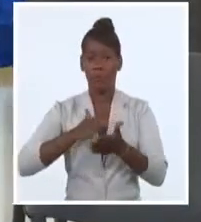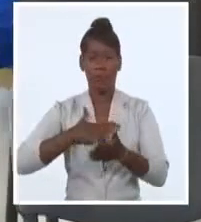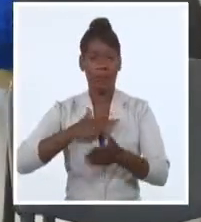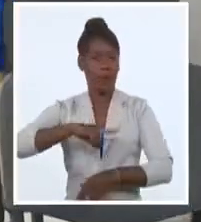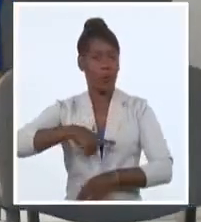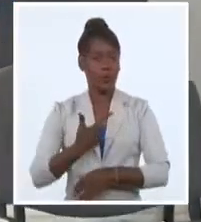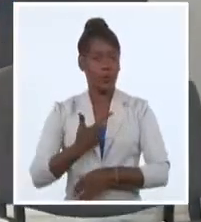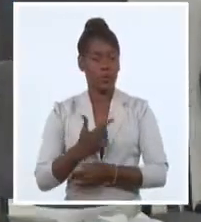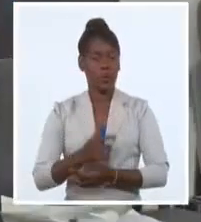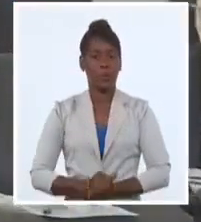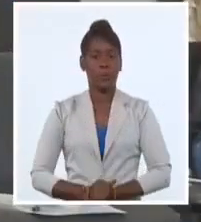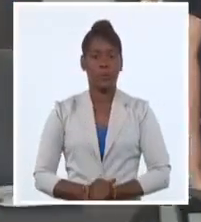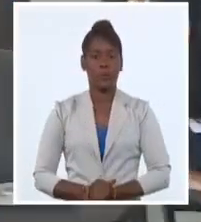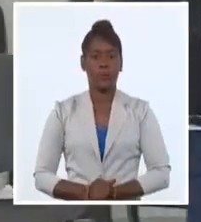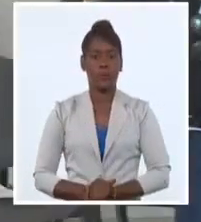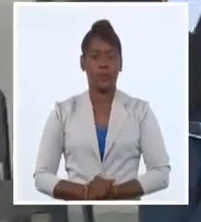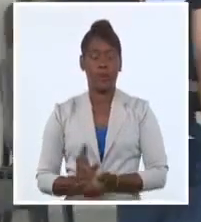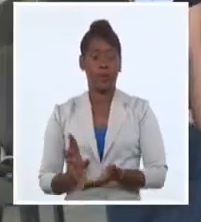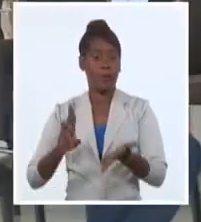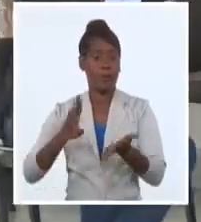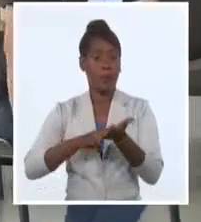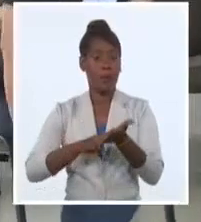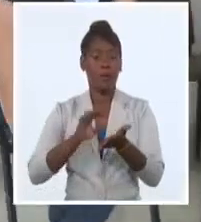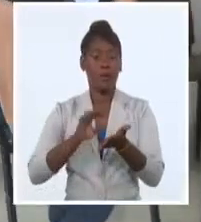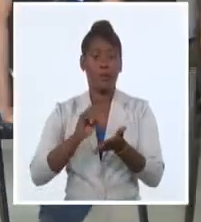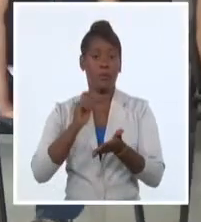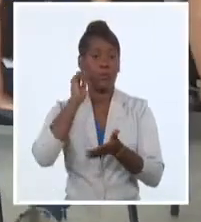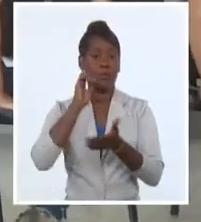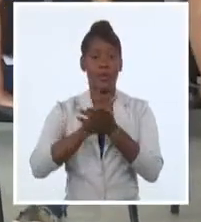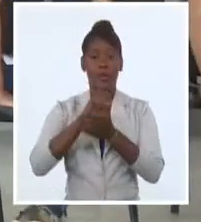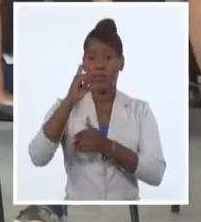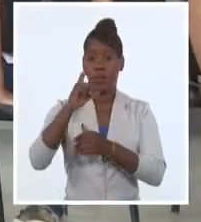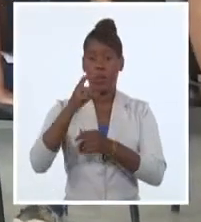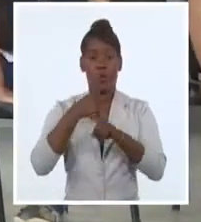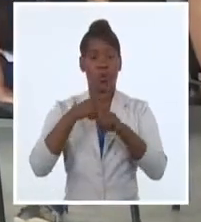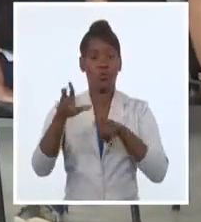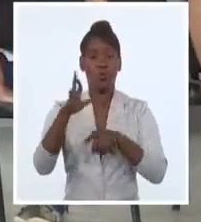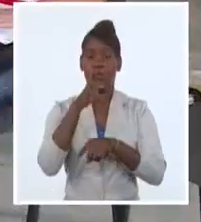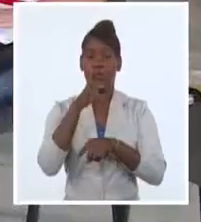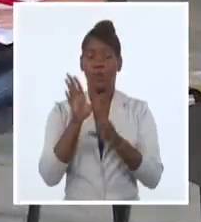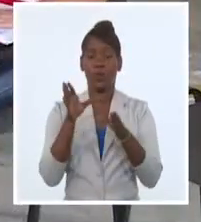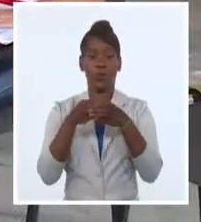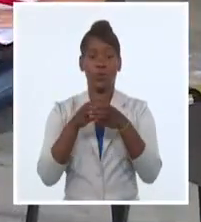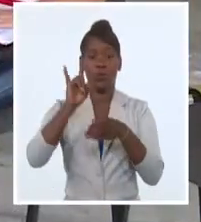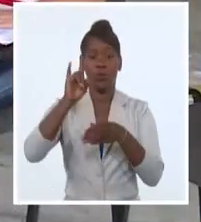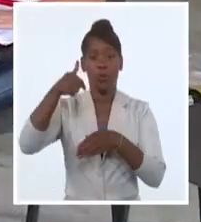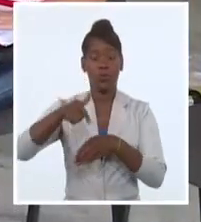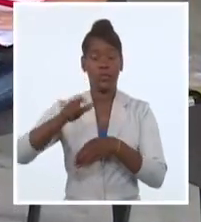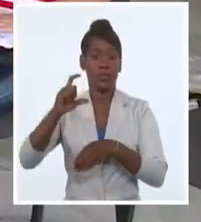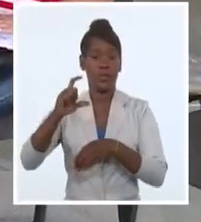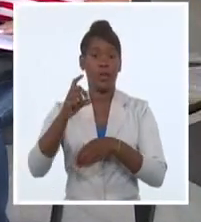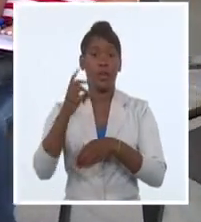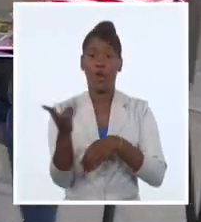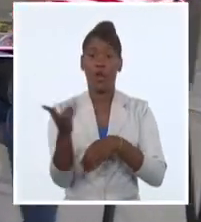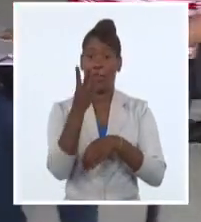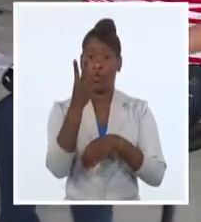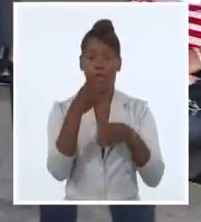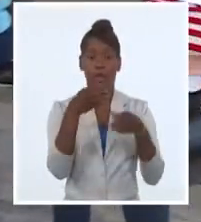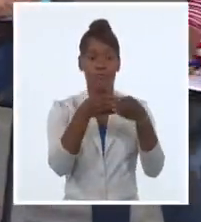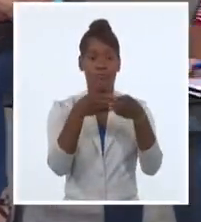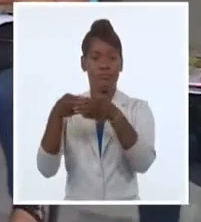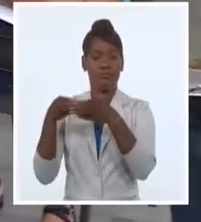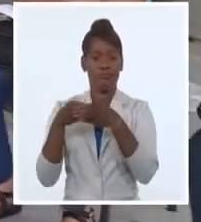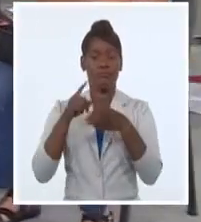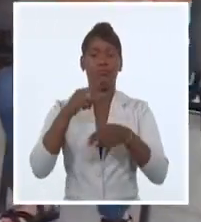Miembros de la Federación de Mujeres Cubanas, los Comités de Defensa de la Revolución y la Unión de Jóvenes Comunistas enlazaron los postulados de la educación